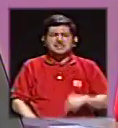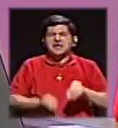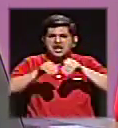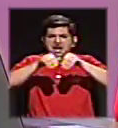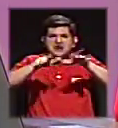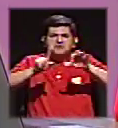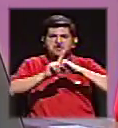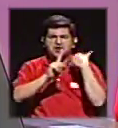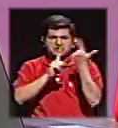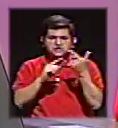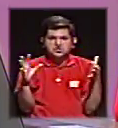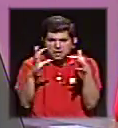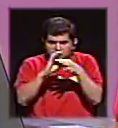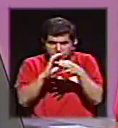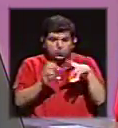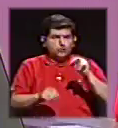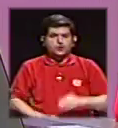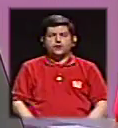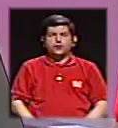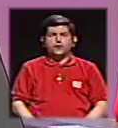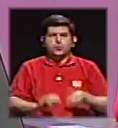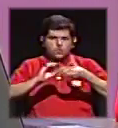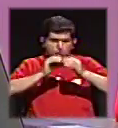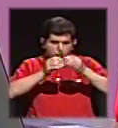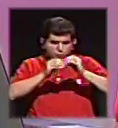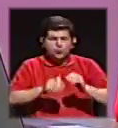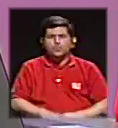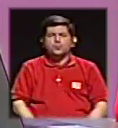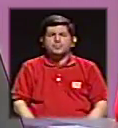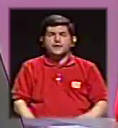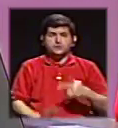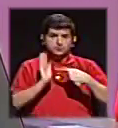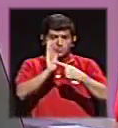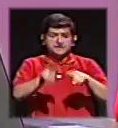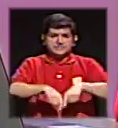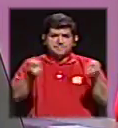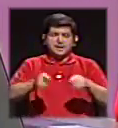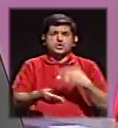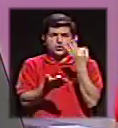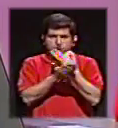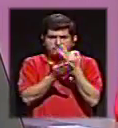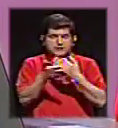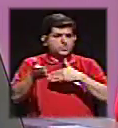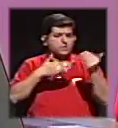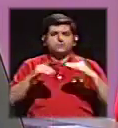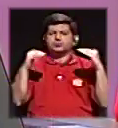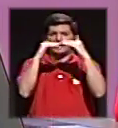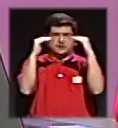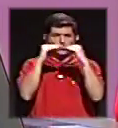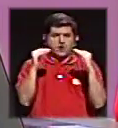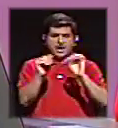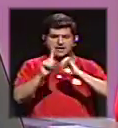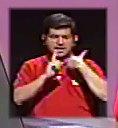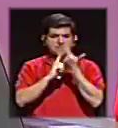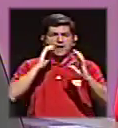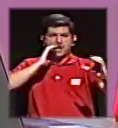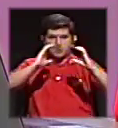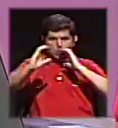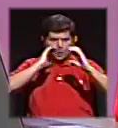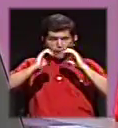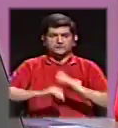a redes, no. Según los datos del financiero de hace dos semanas, sin importar el estrato social, se comunican